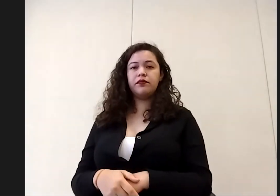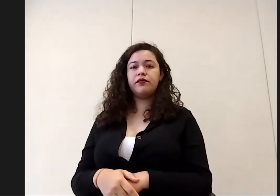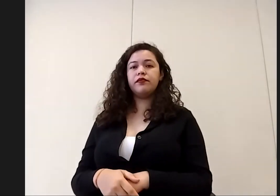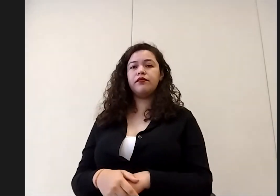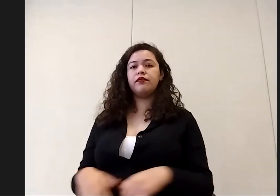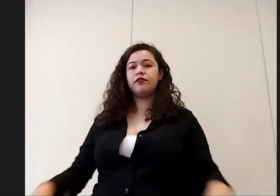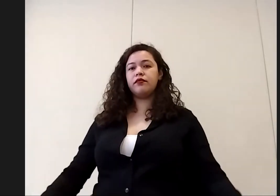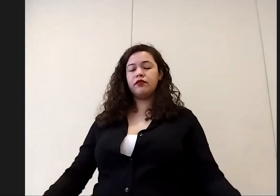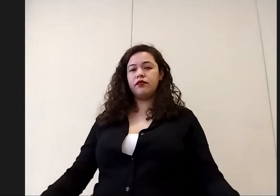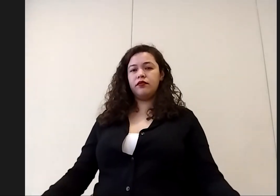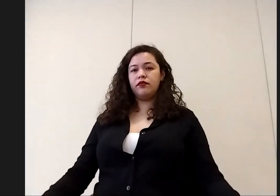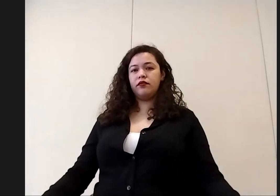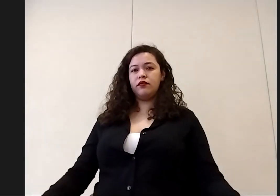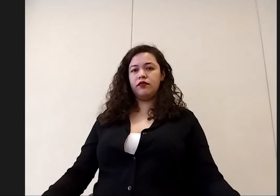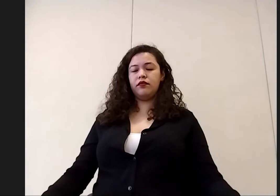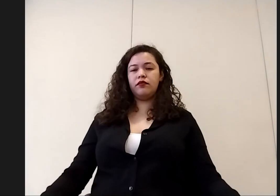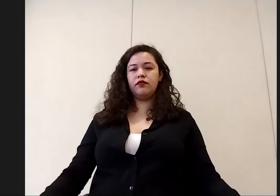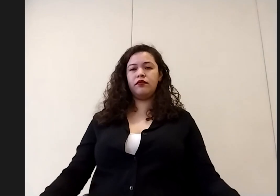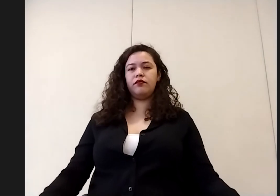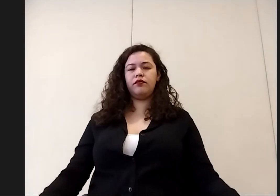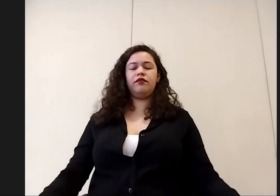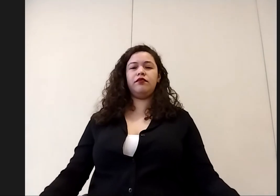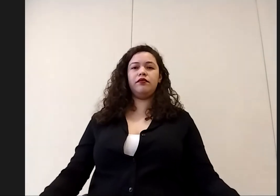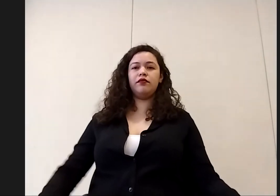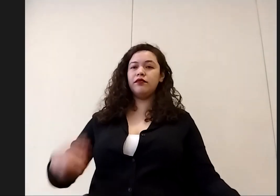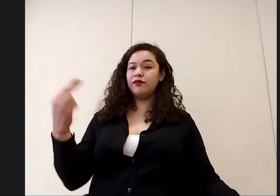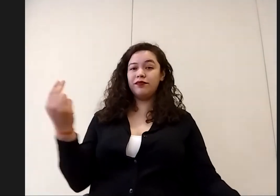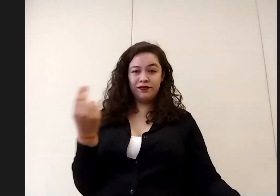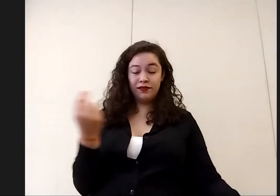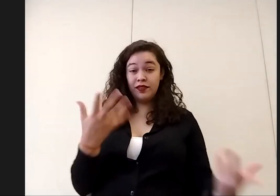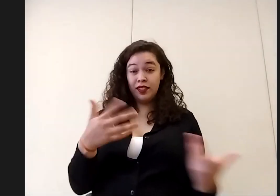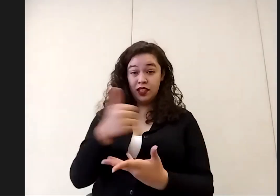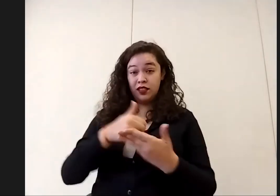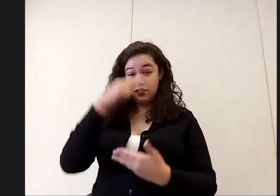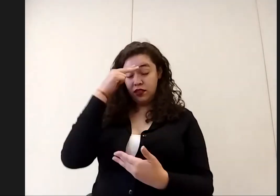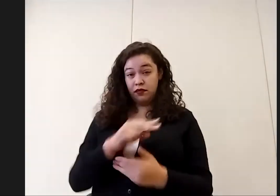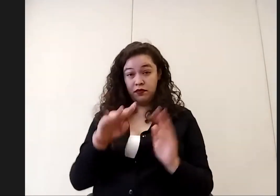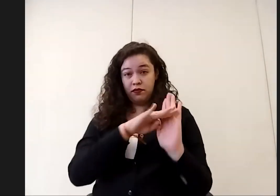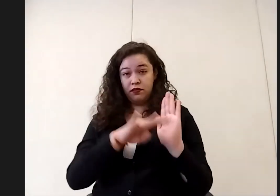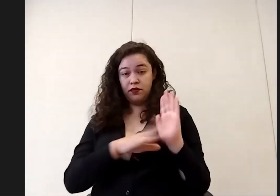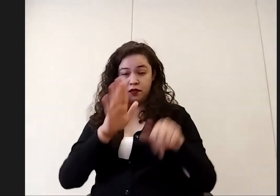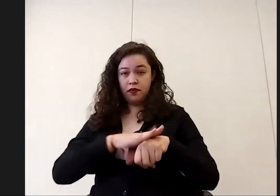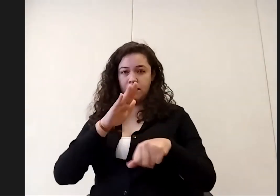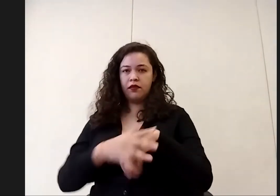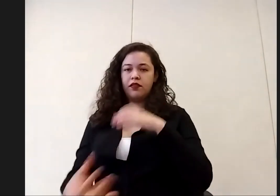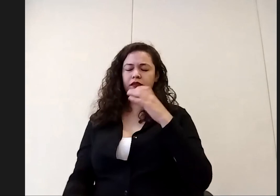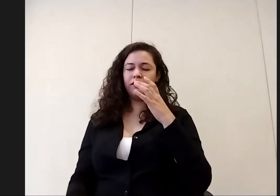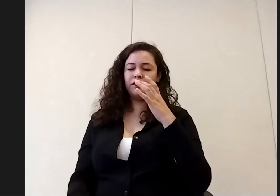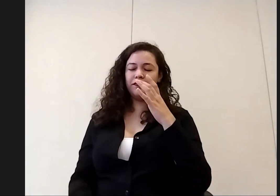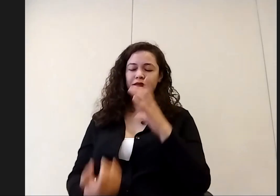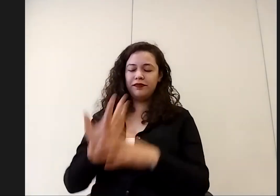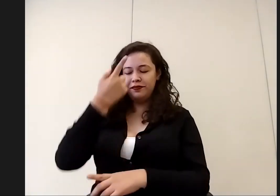no necesariamente o sea en los protocolos de Ciudad de México los más actualizados la